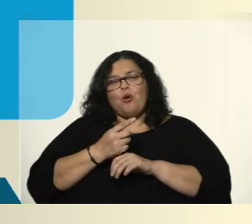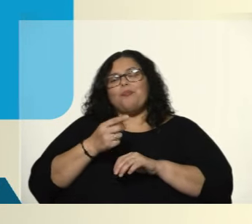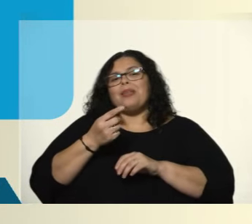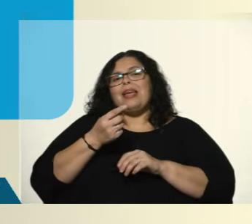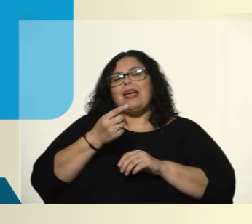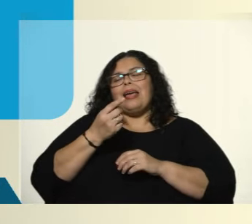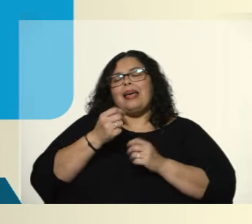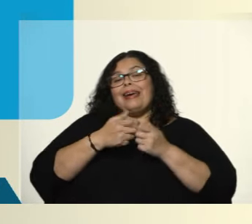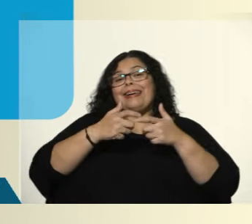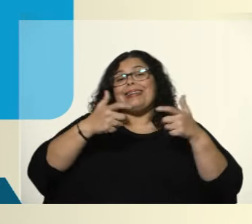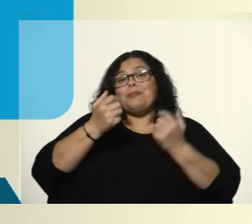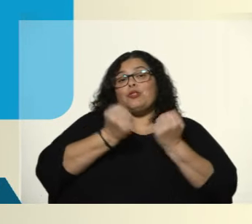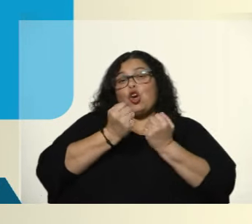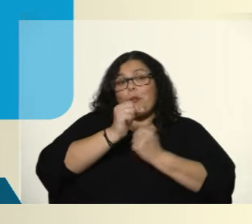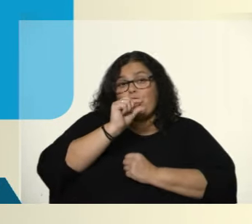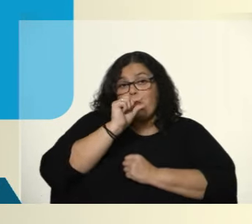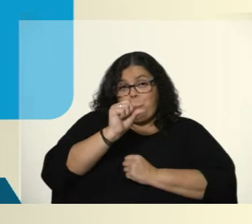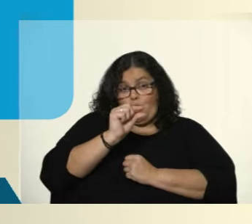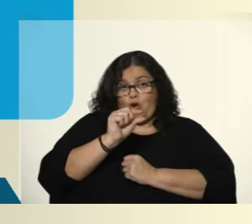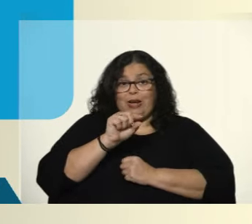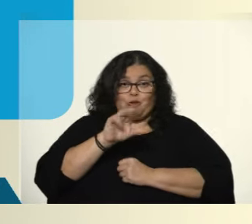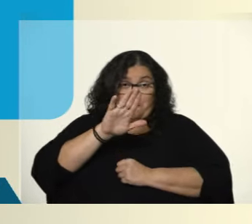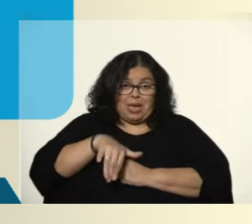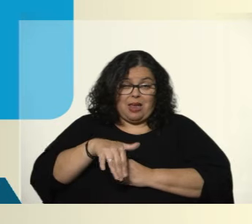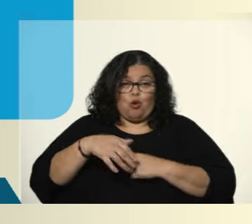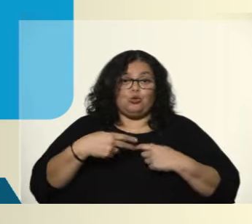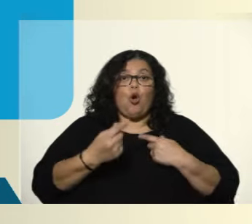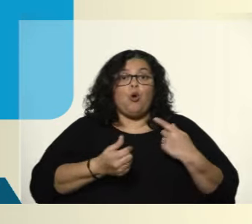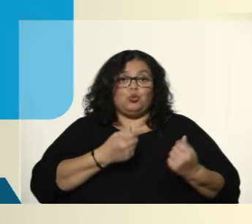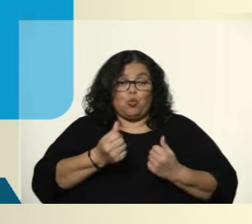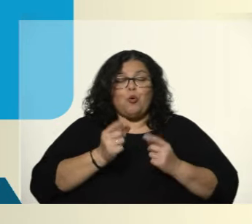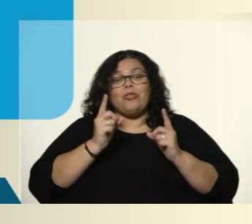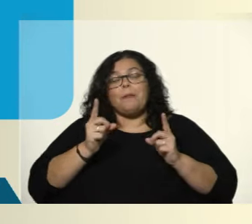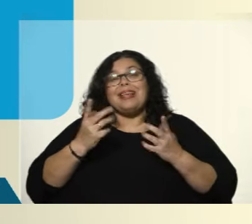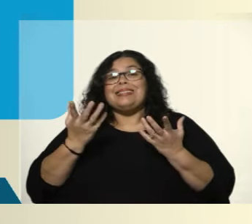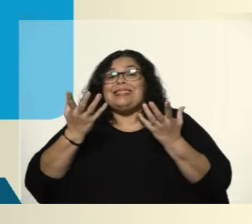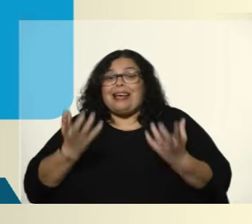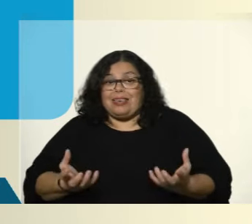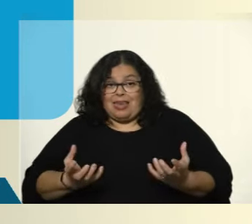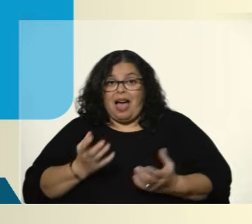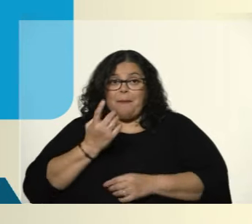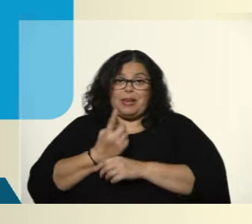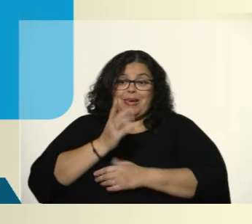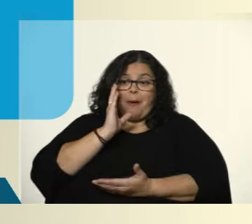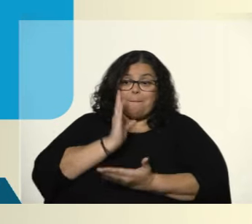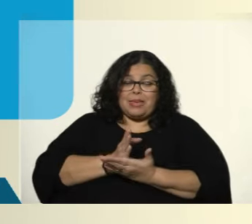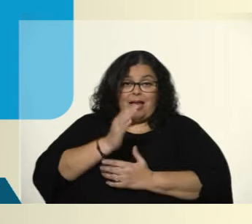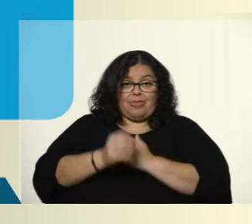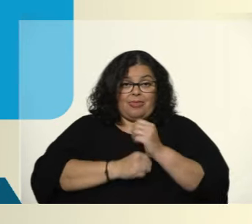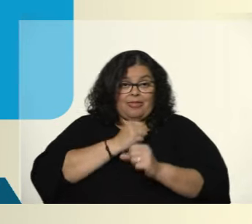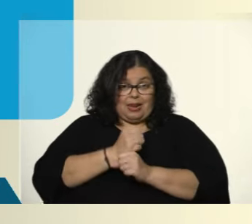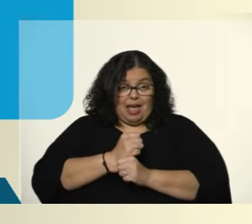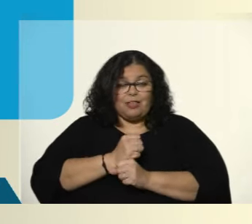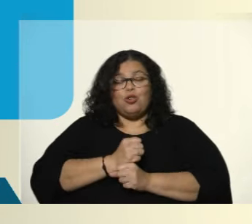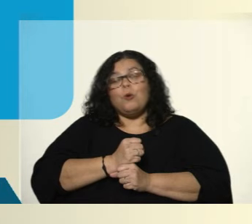en una menor presión desde el consumo. Una sequía histórica, sobre todo en la primera mitad del año. Eso comprometió la generación de las